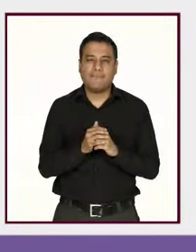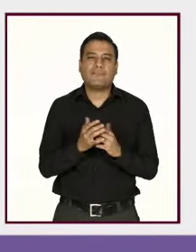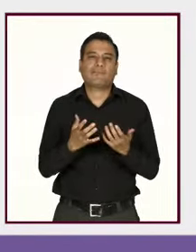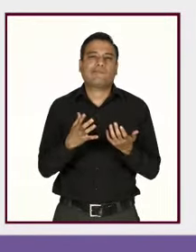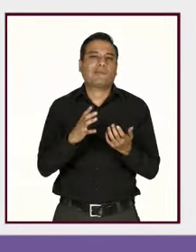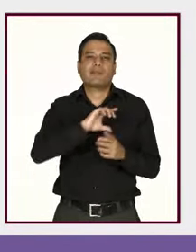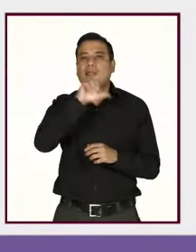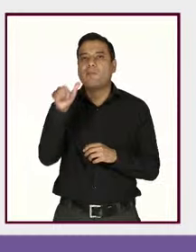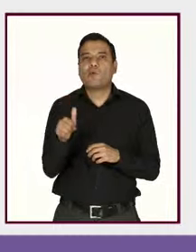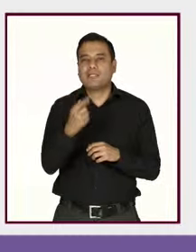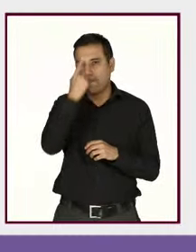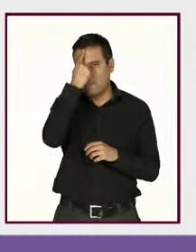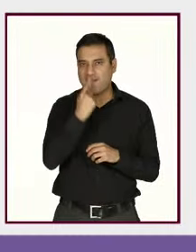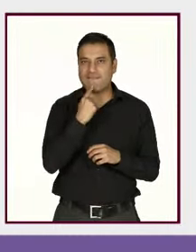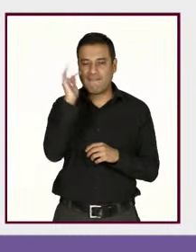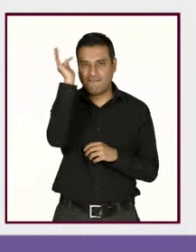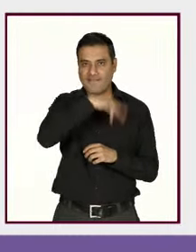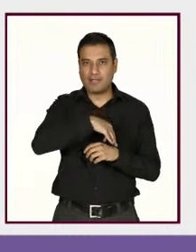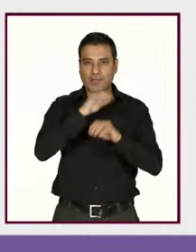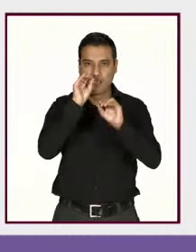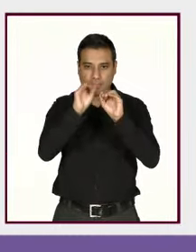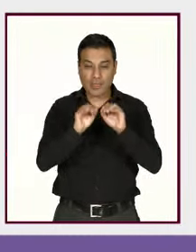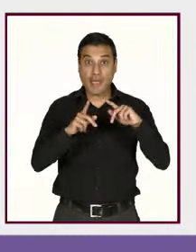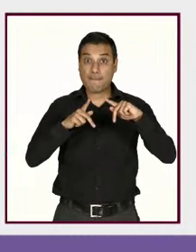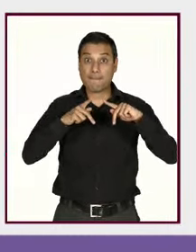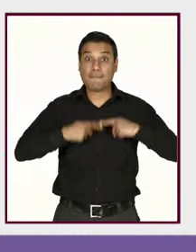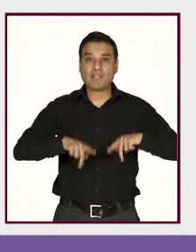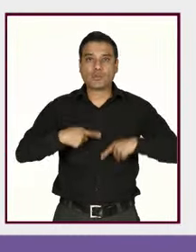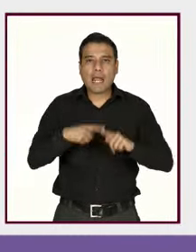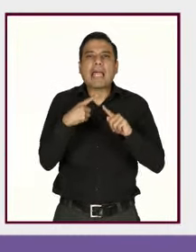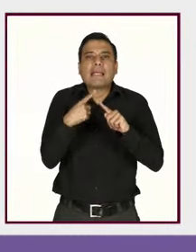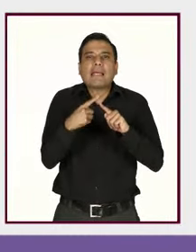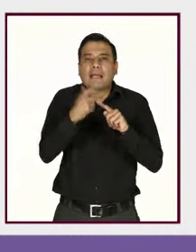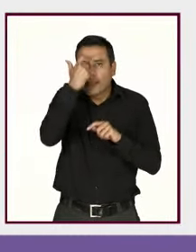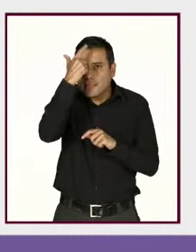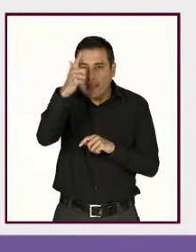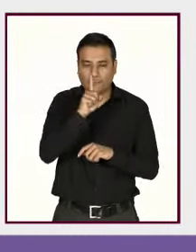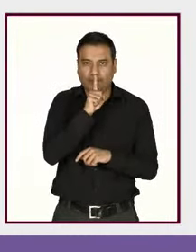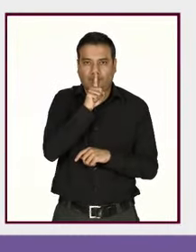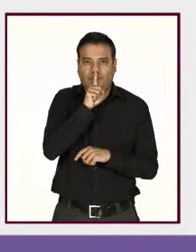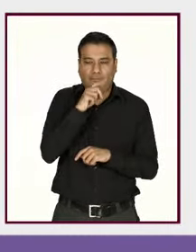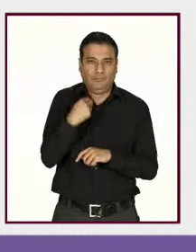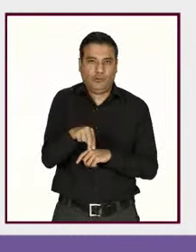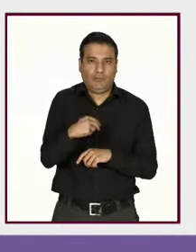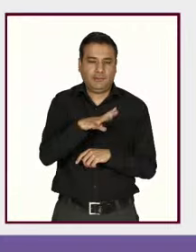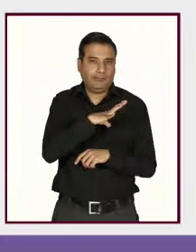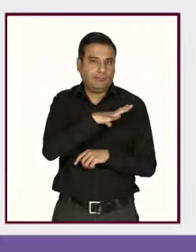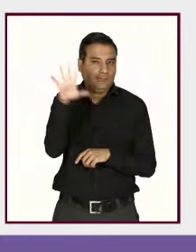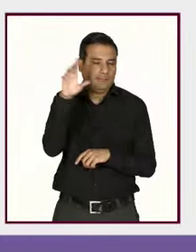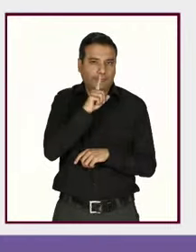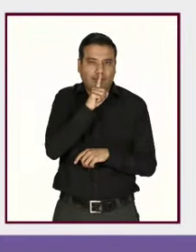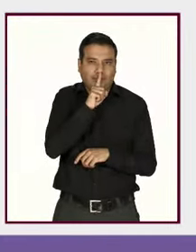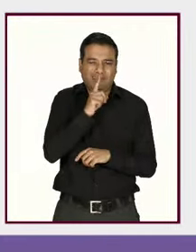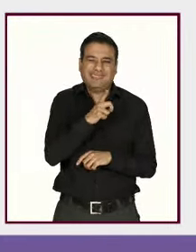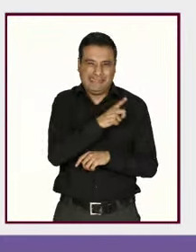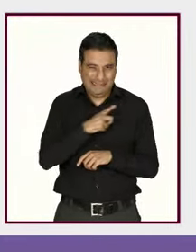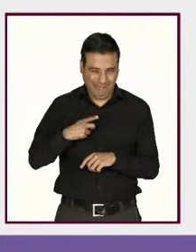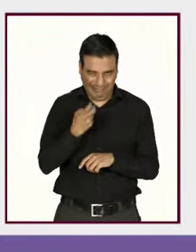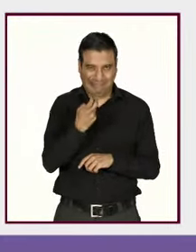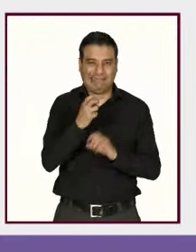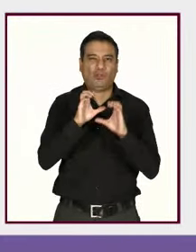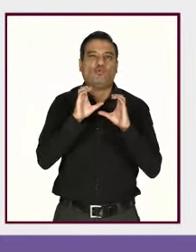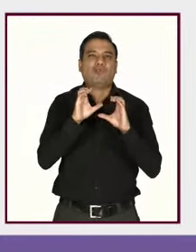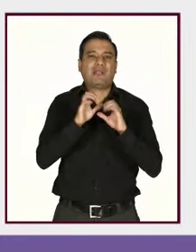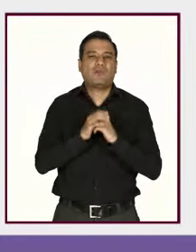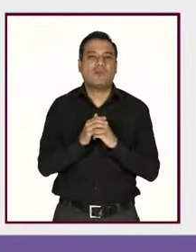falsos. Los perpetradores no dan su identidad. Definitivamente no. Y por eso es importante tener cuidado con estas actividades,